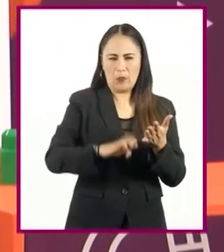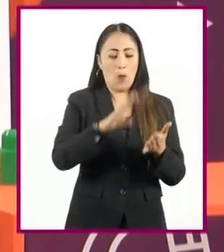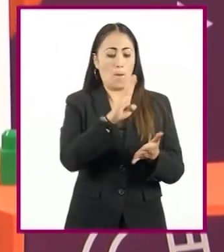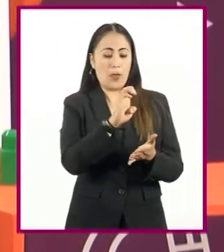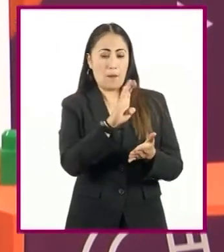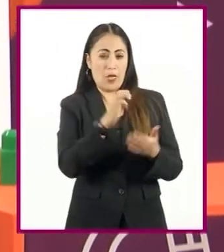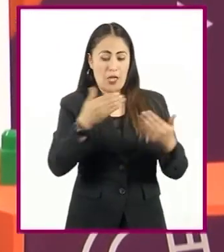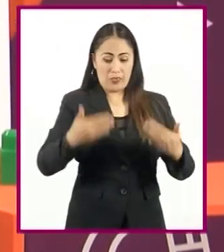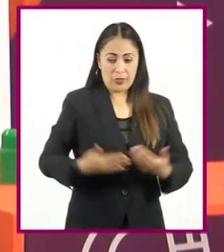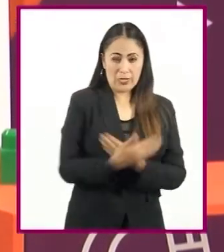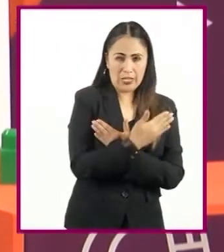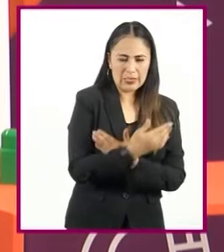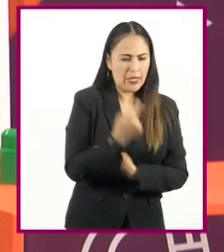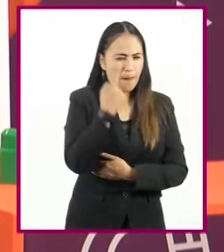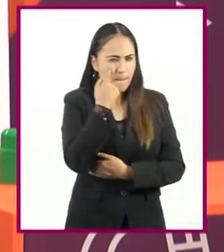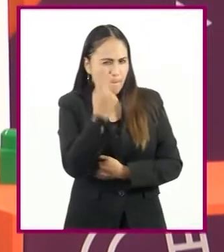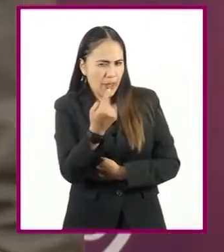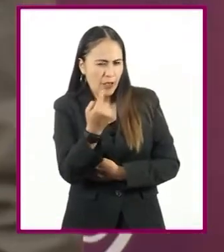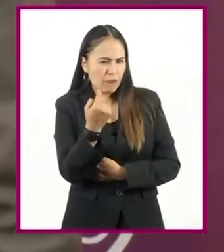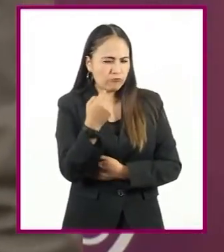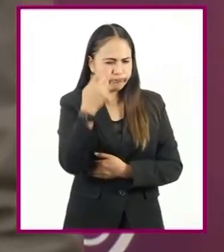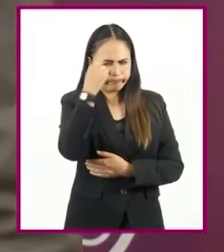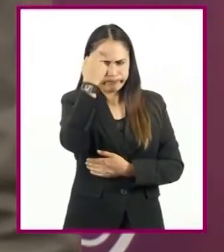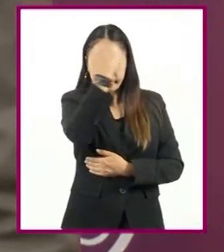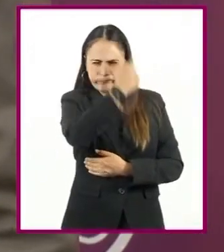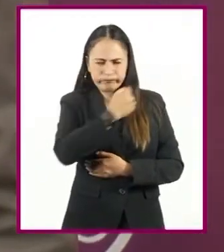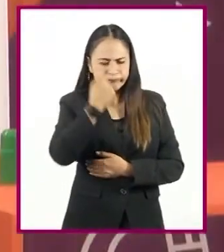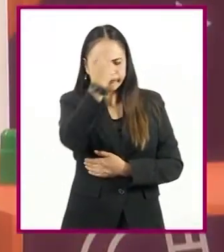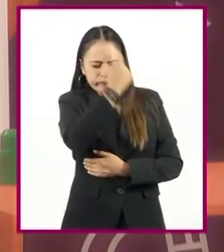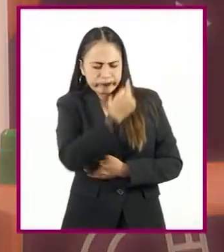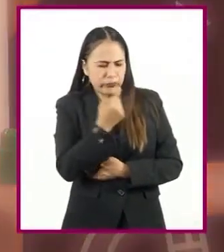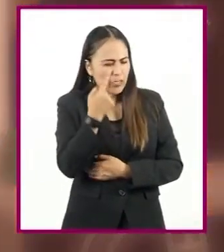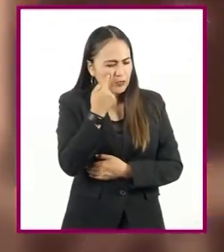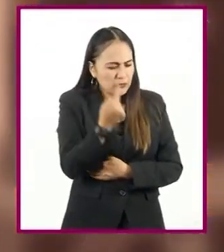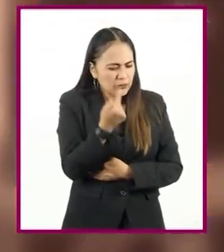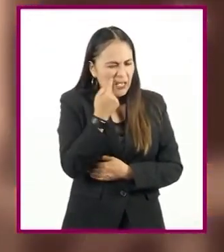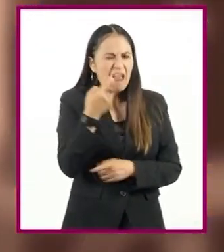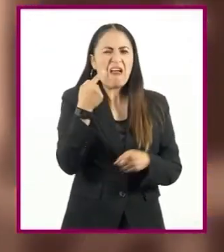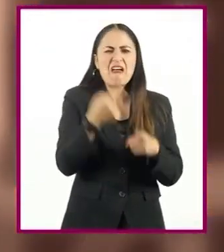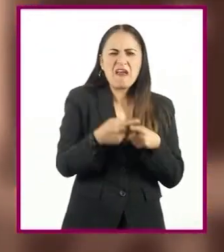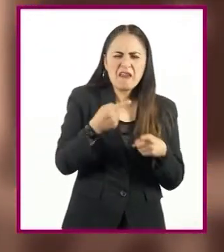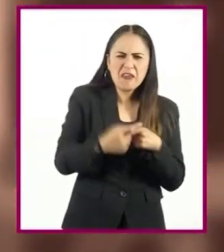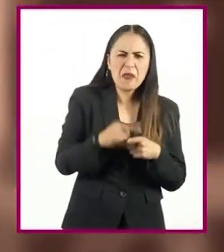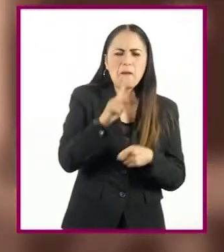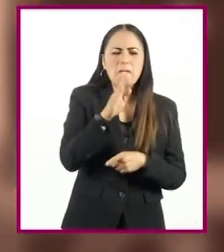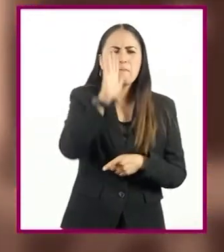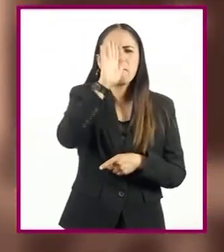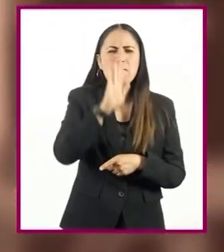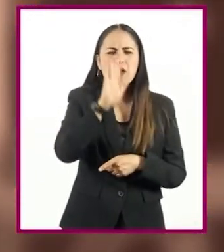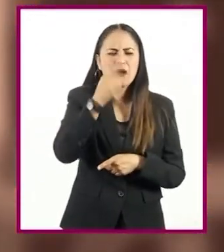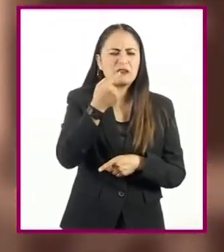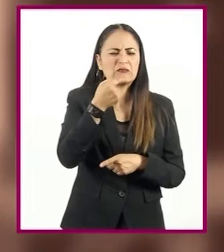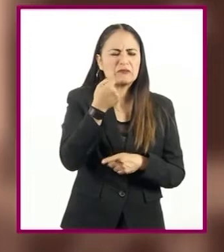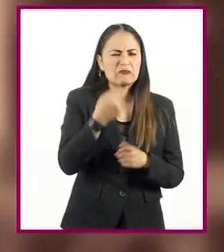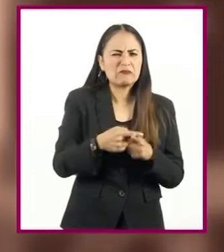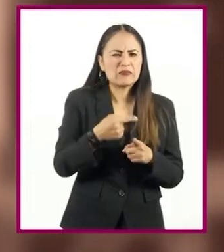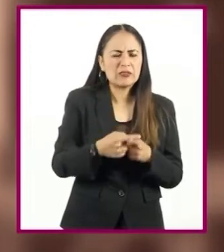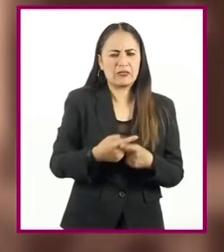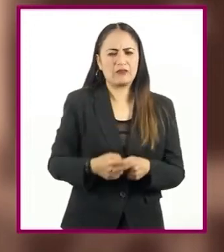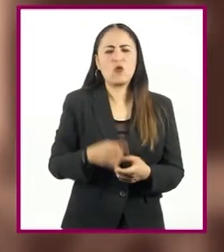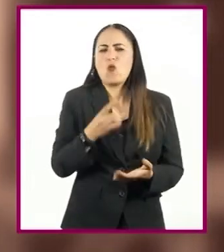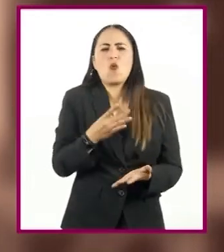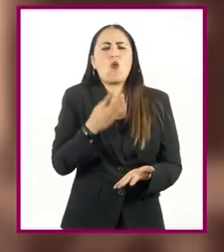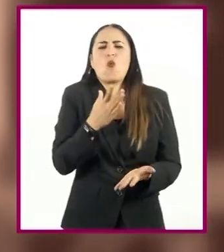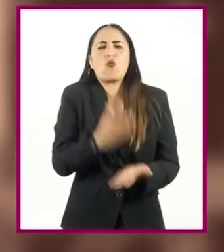empezamos a ver sus características y preguntar a quién se parece. Enfoquémonos solo